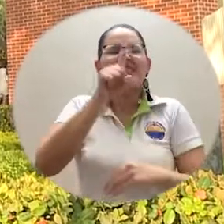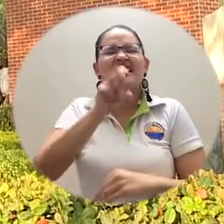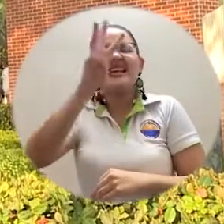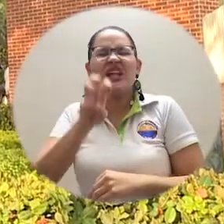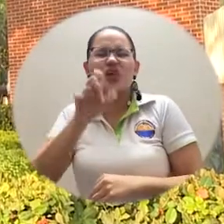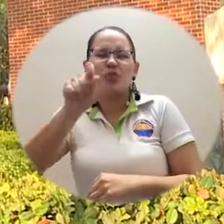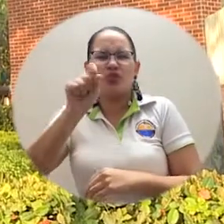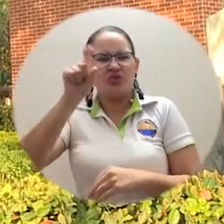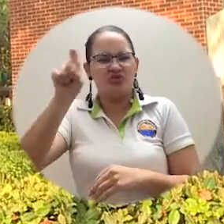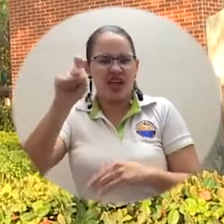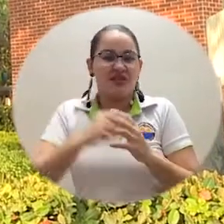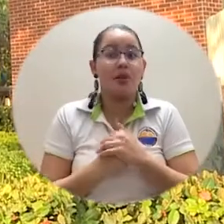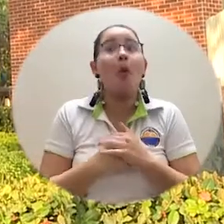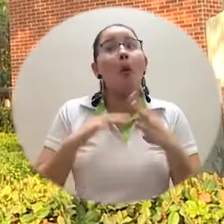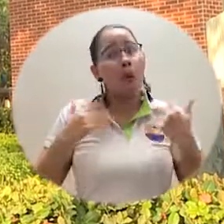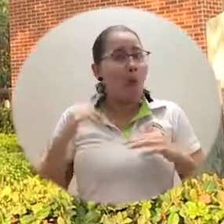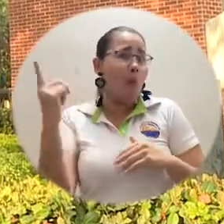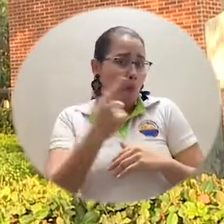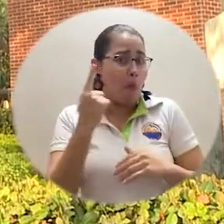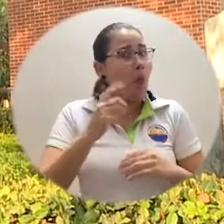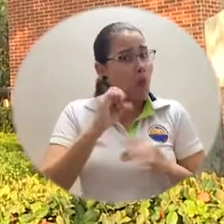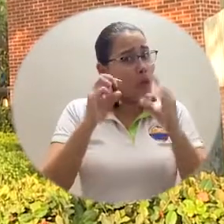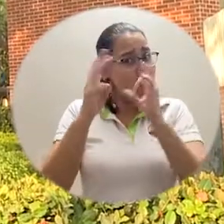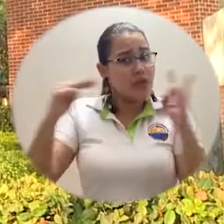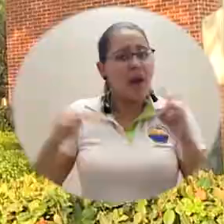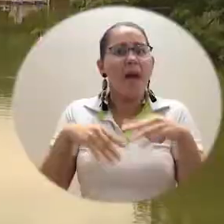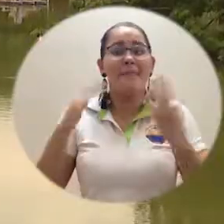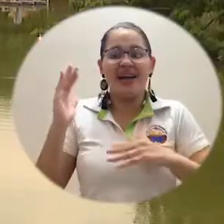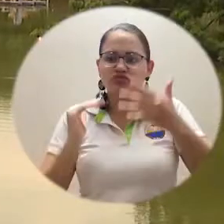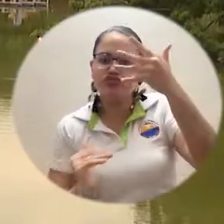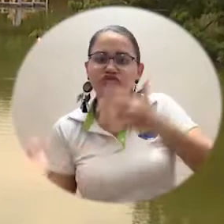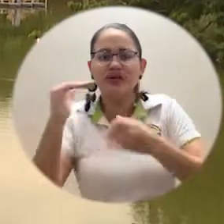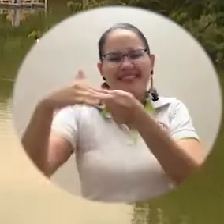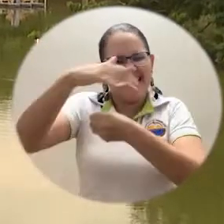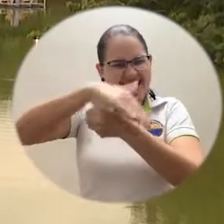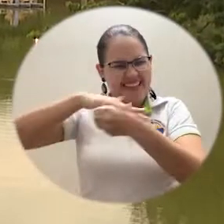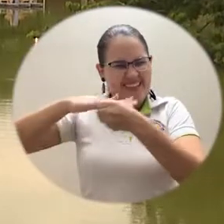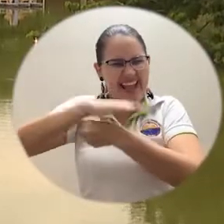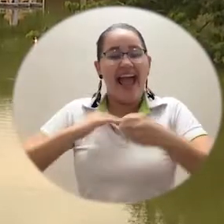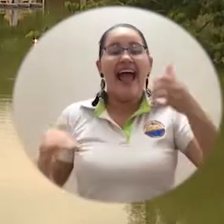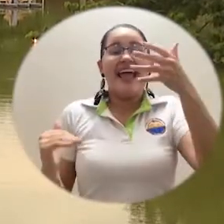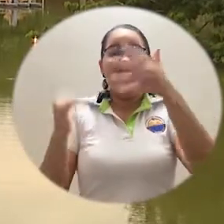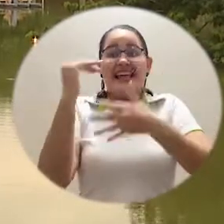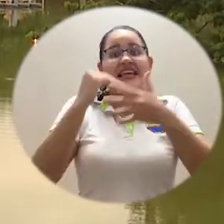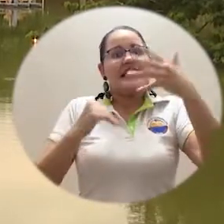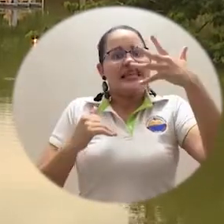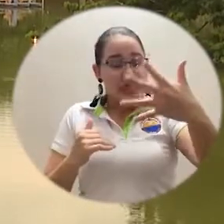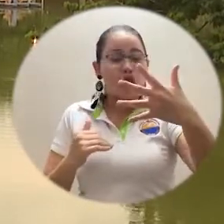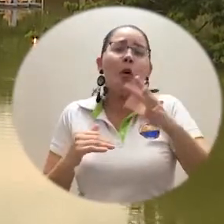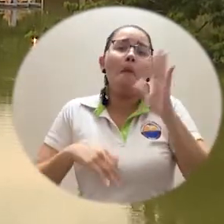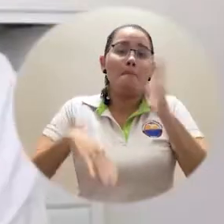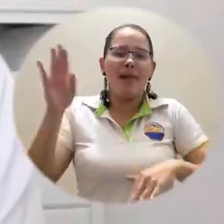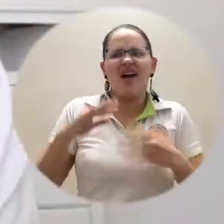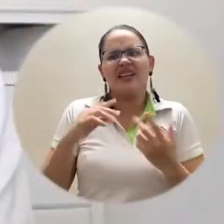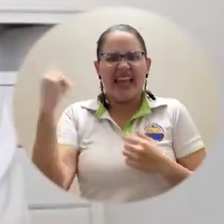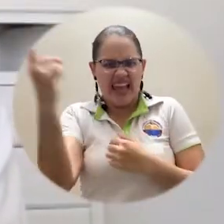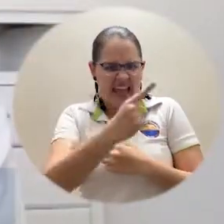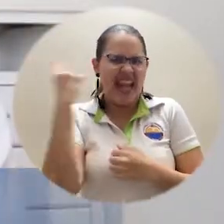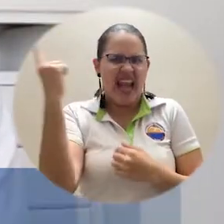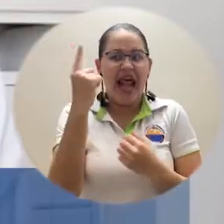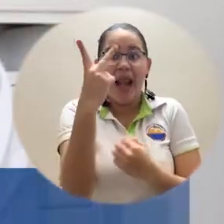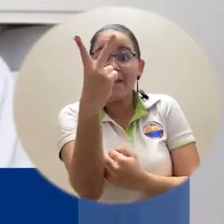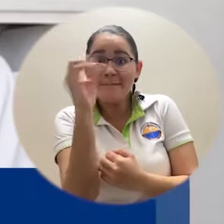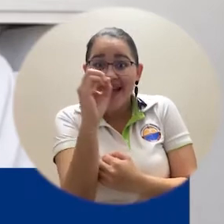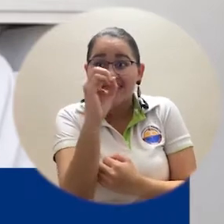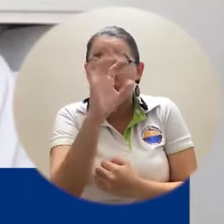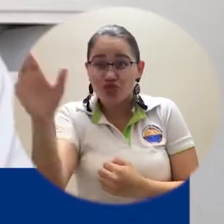lugar entre las universidades de carácter territorial y al décimo entre las 20 participantes. También se destacan